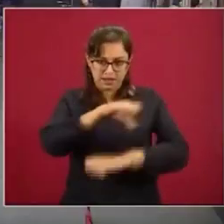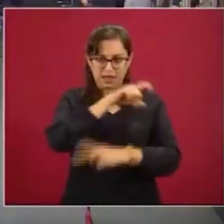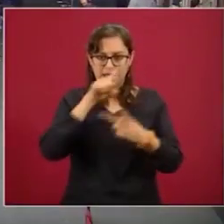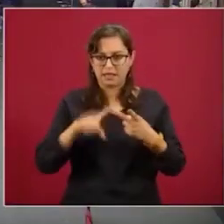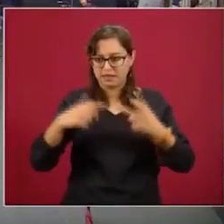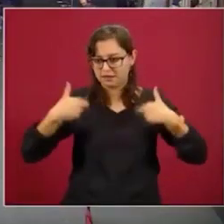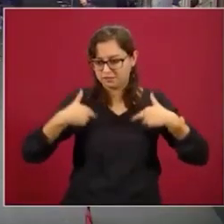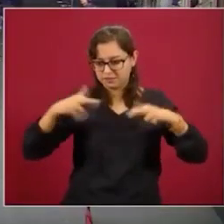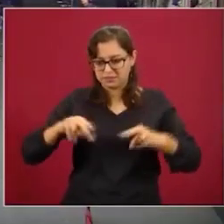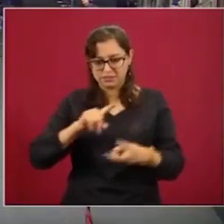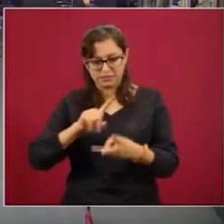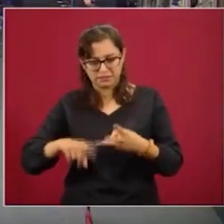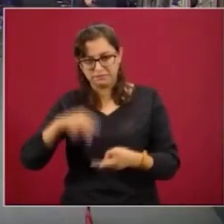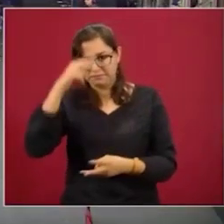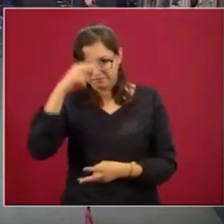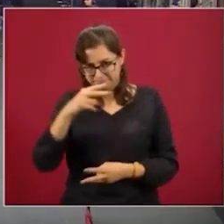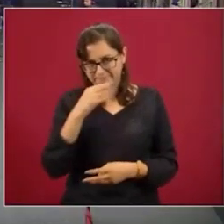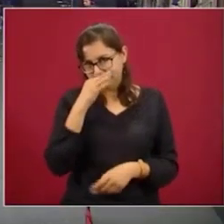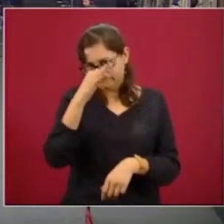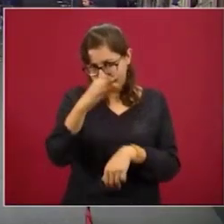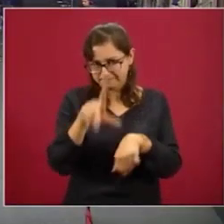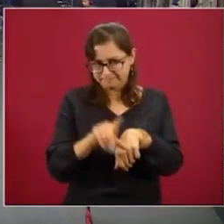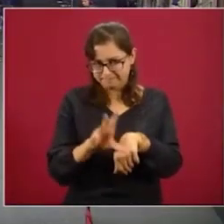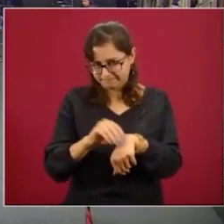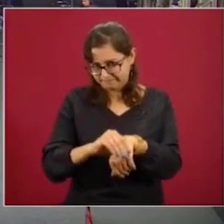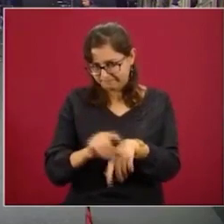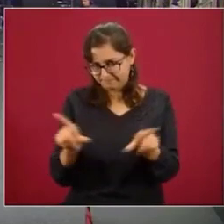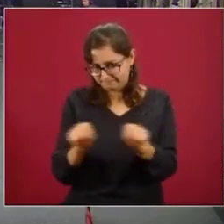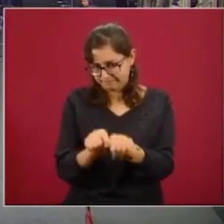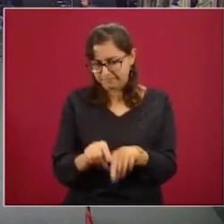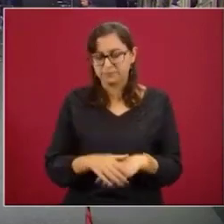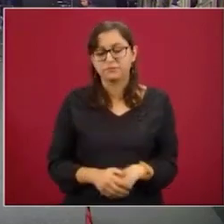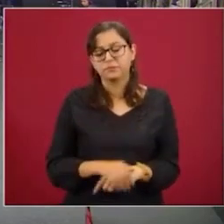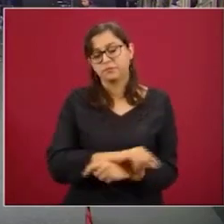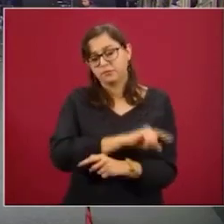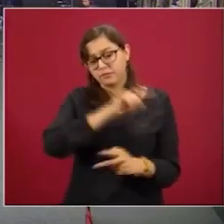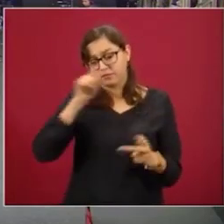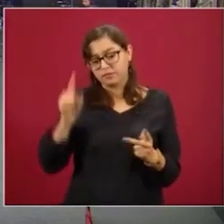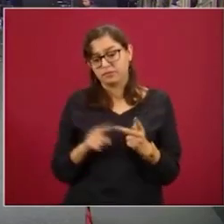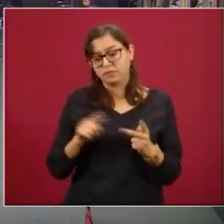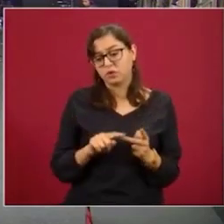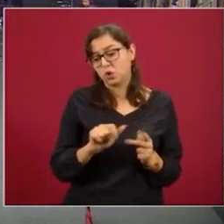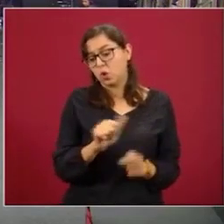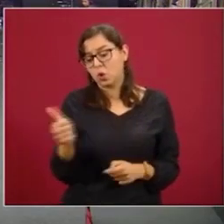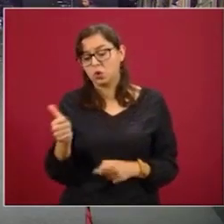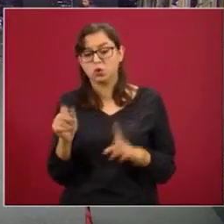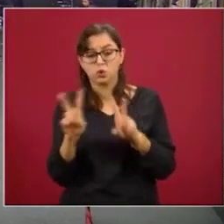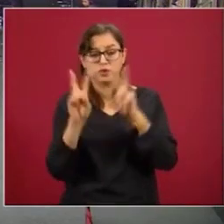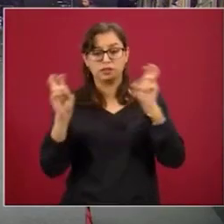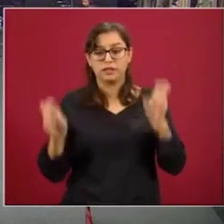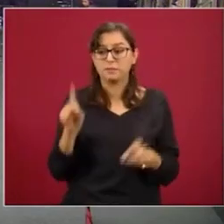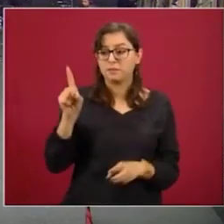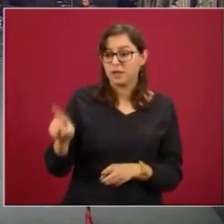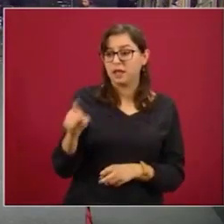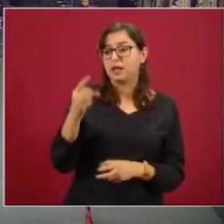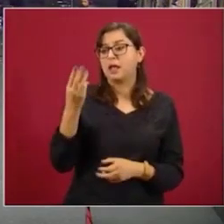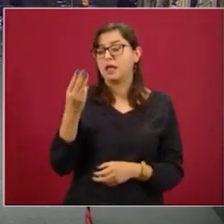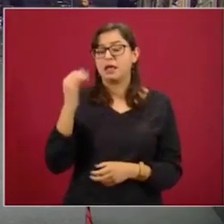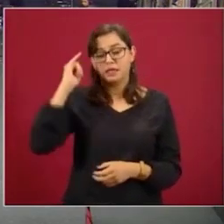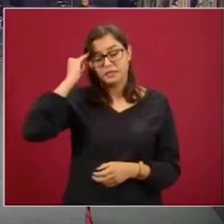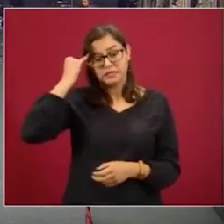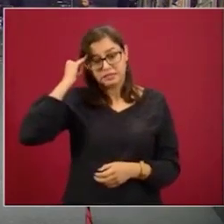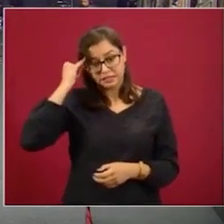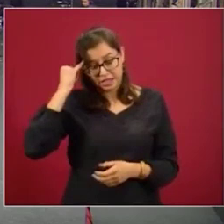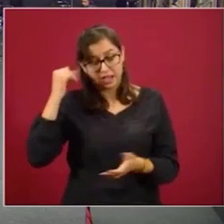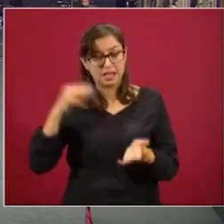Con otro tema, presidente, a Tomás Couch Segovia, un indígena maya, es víctima de la corrupción de funcionarios del